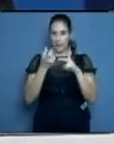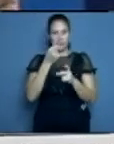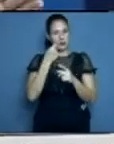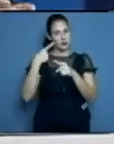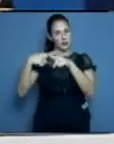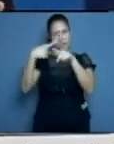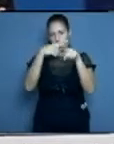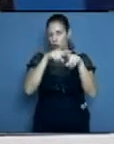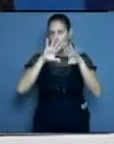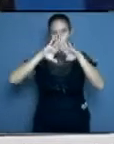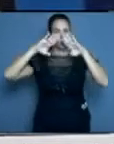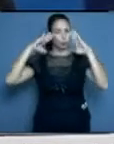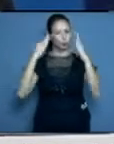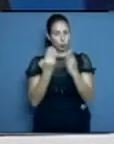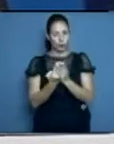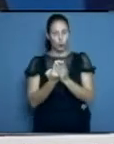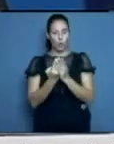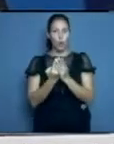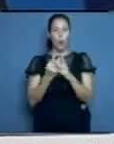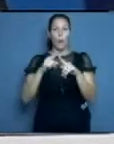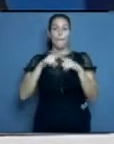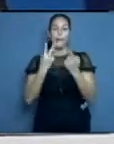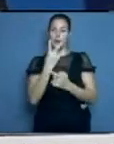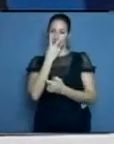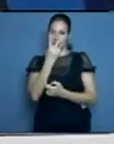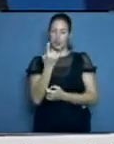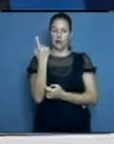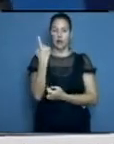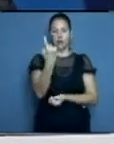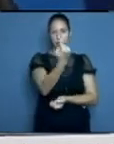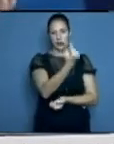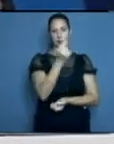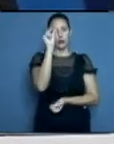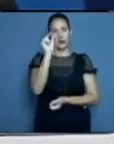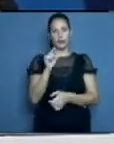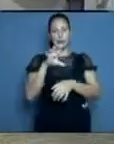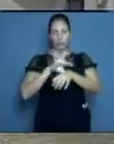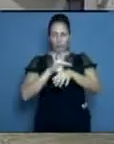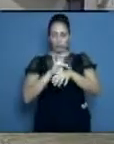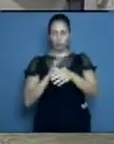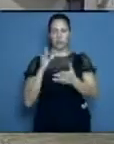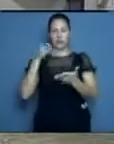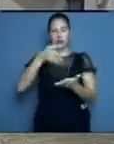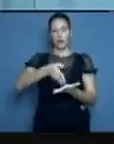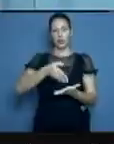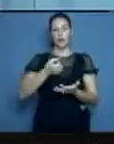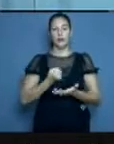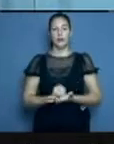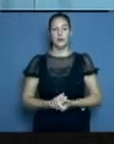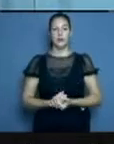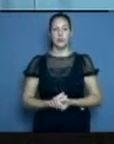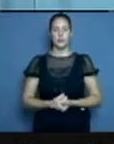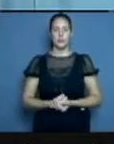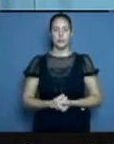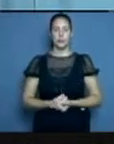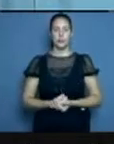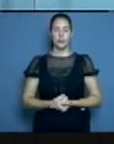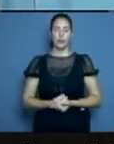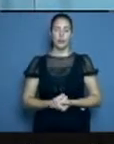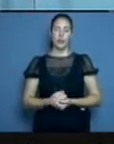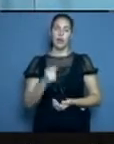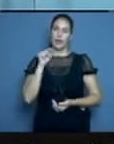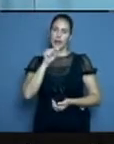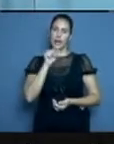personas, tanto desde el punto de vista de medicamentos como de dispositivos médicos y de personal calificado para ello. Bueno, esto es en cuanto a